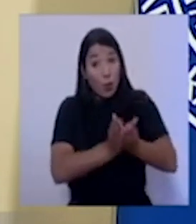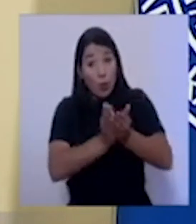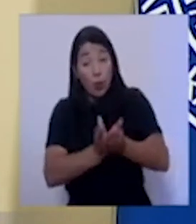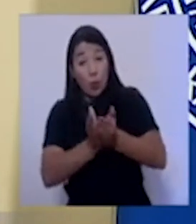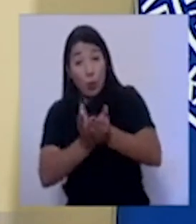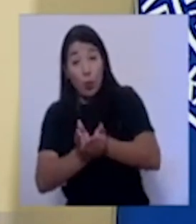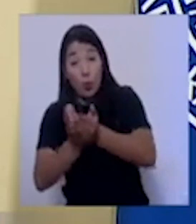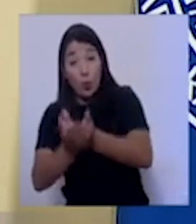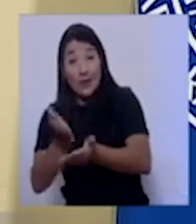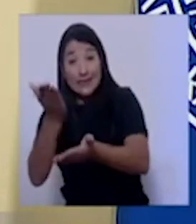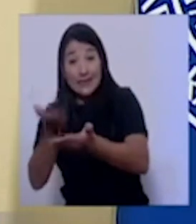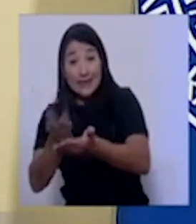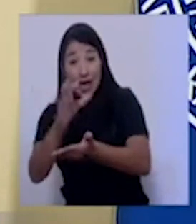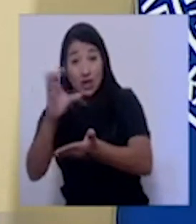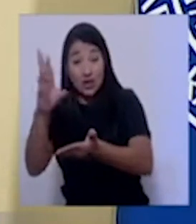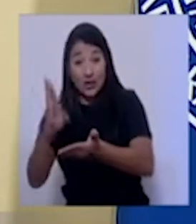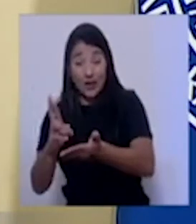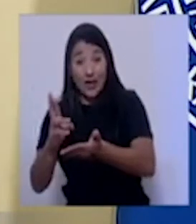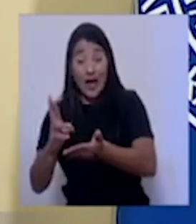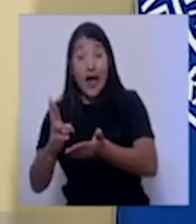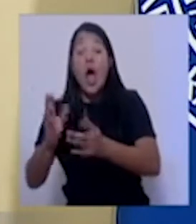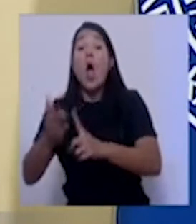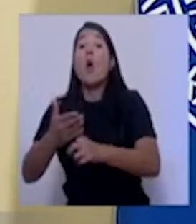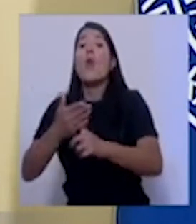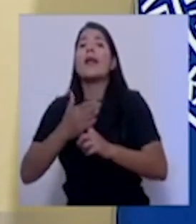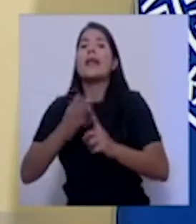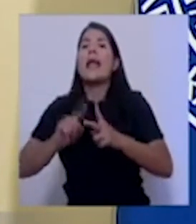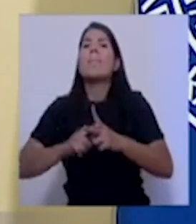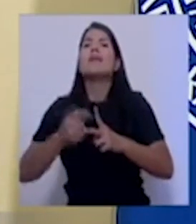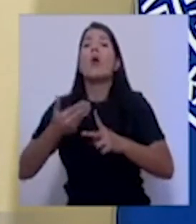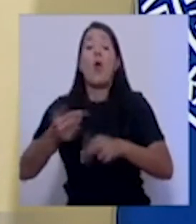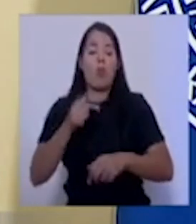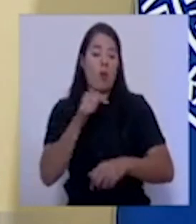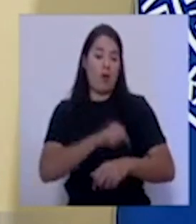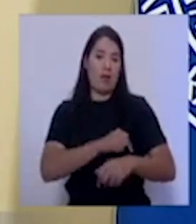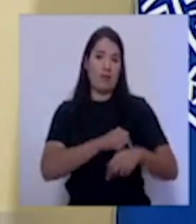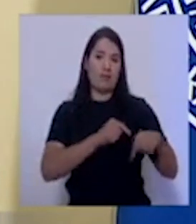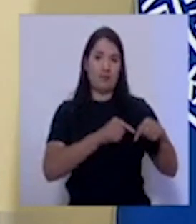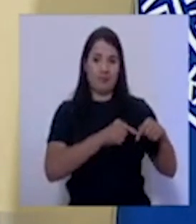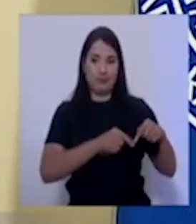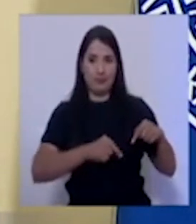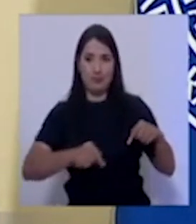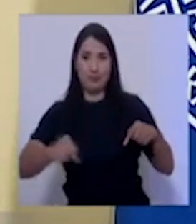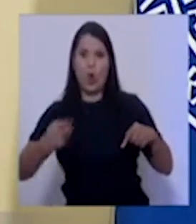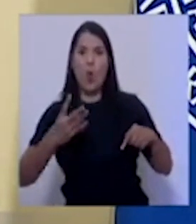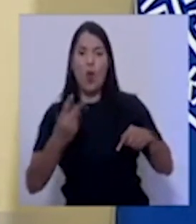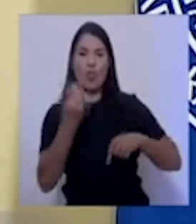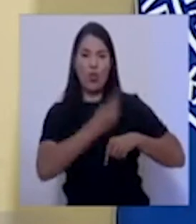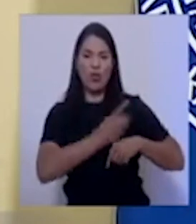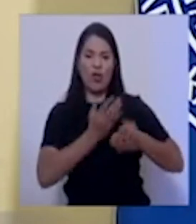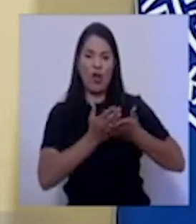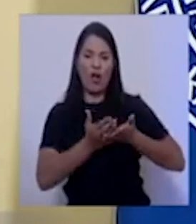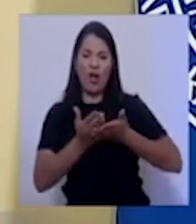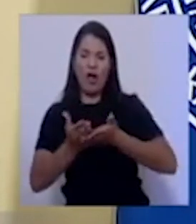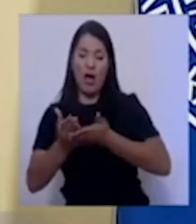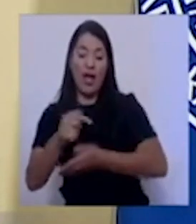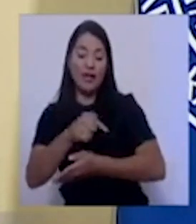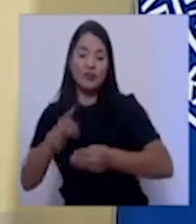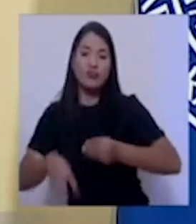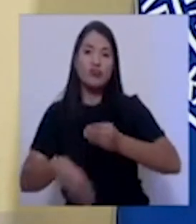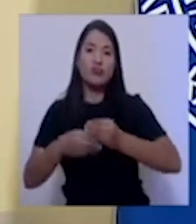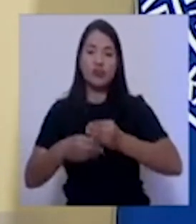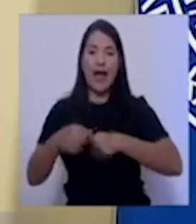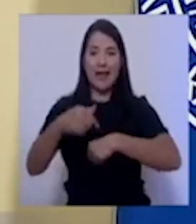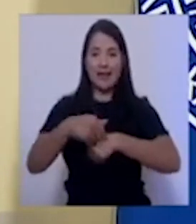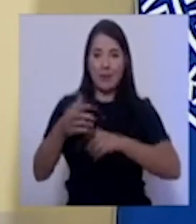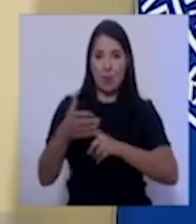Quiero decir finalmente que estas decisiones también refuerzan algo muy importante que es la imagen internacional de Costa